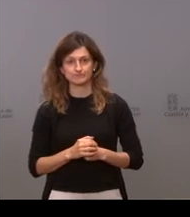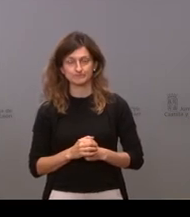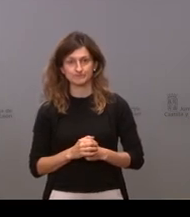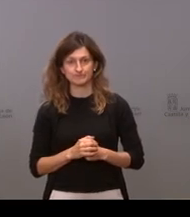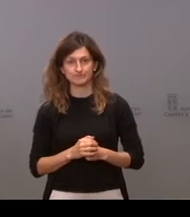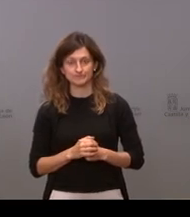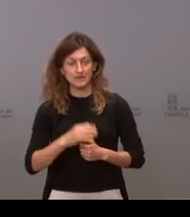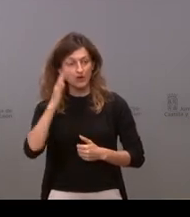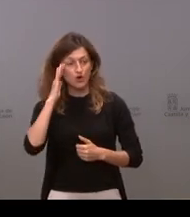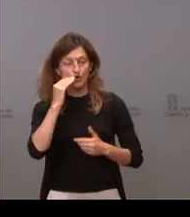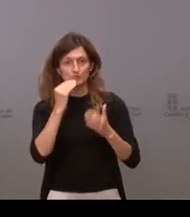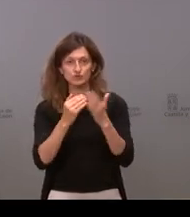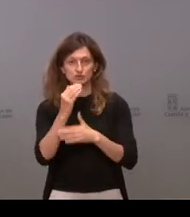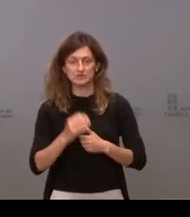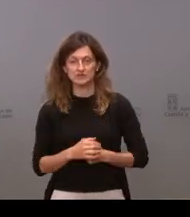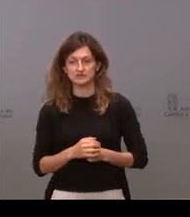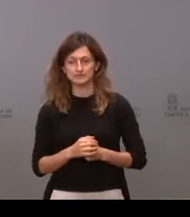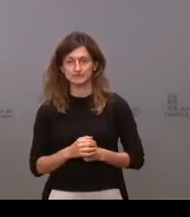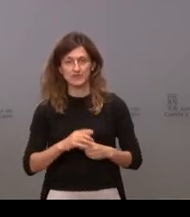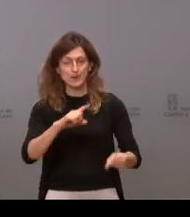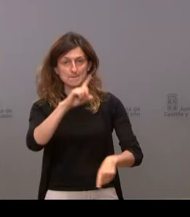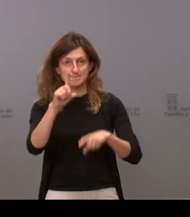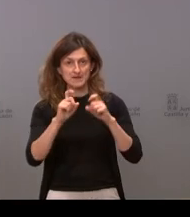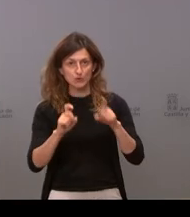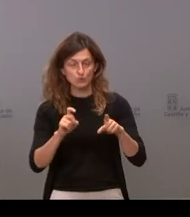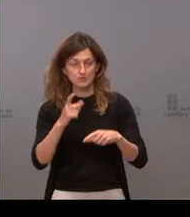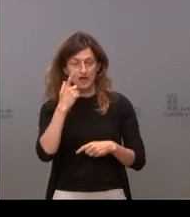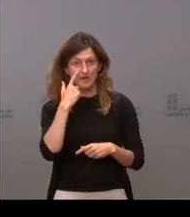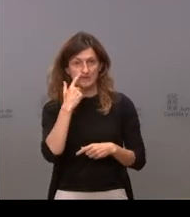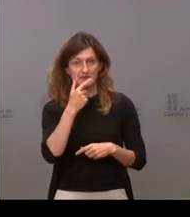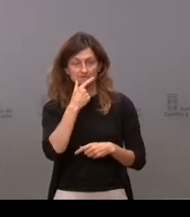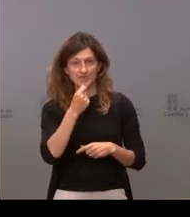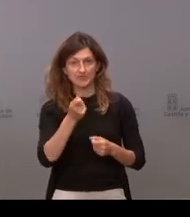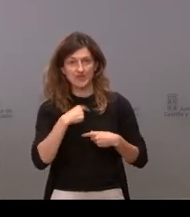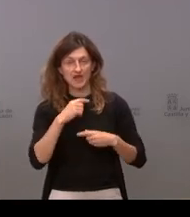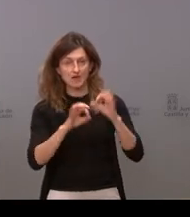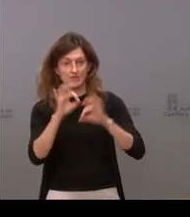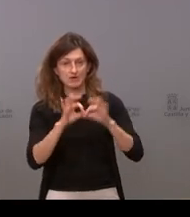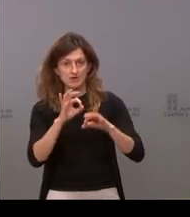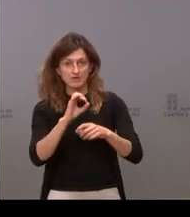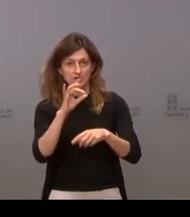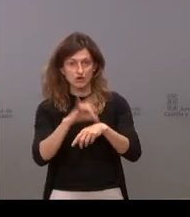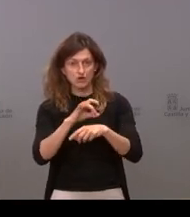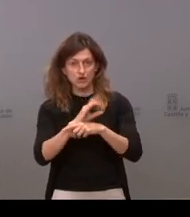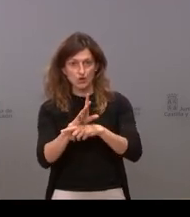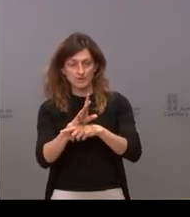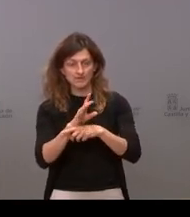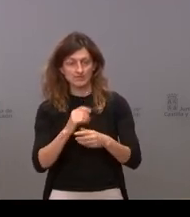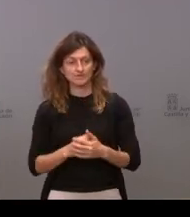hola buenos días mi primera pregunta es si nos pueden facilitar la cifra de contagiados por COVID-19